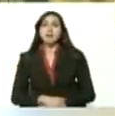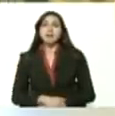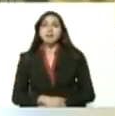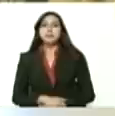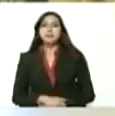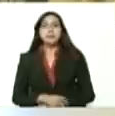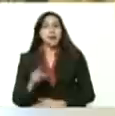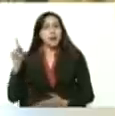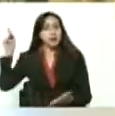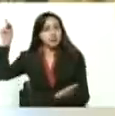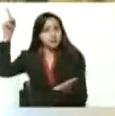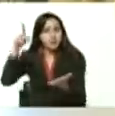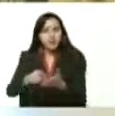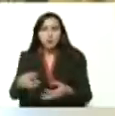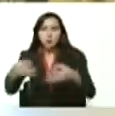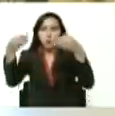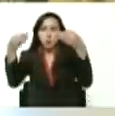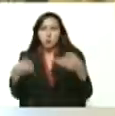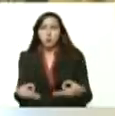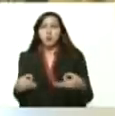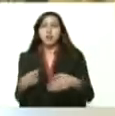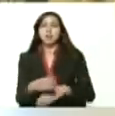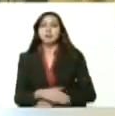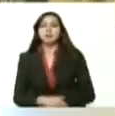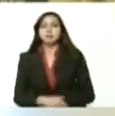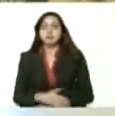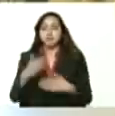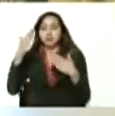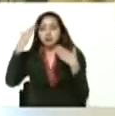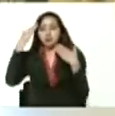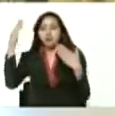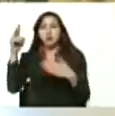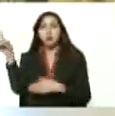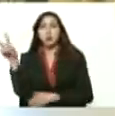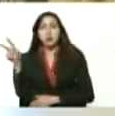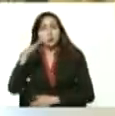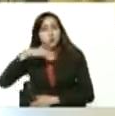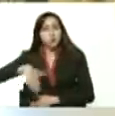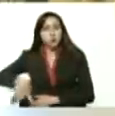posible, concreta. Mis saludos a toda Venezuela.